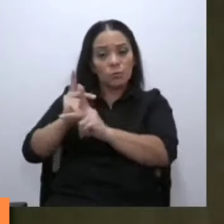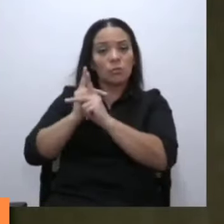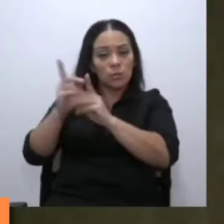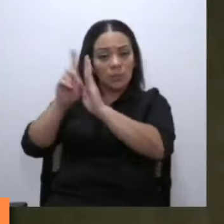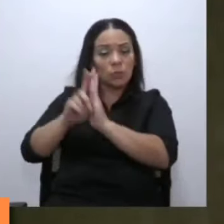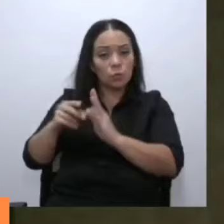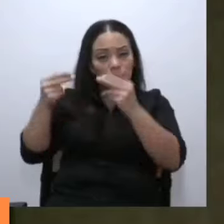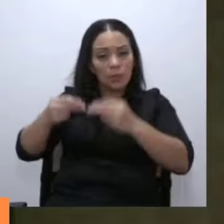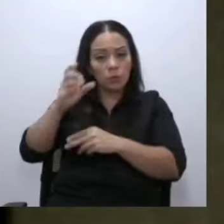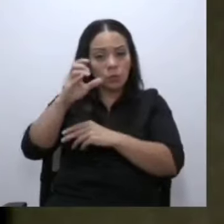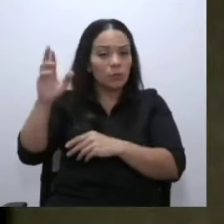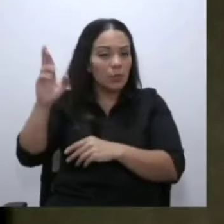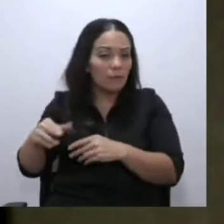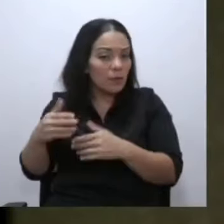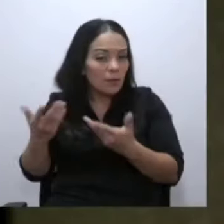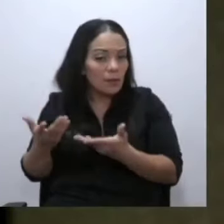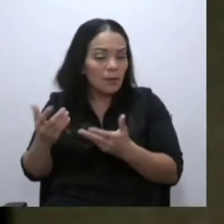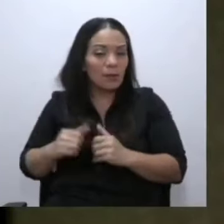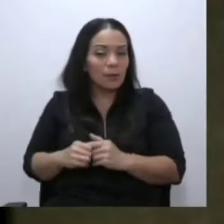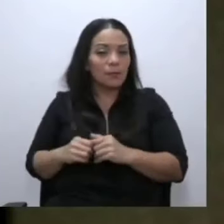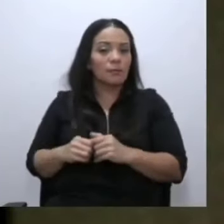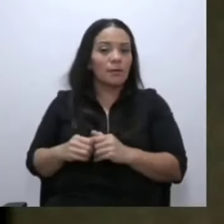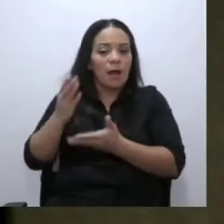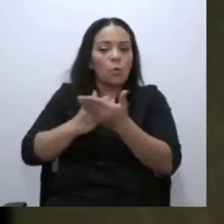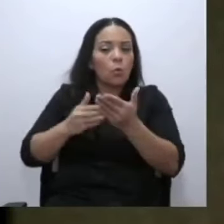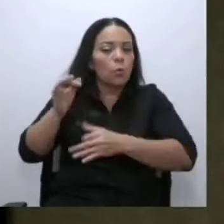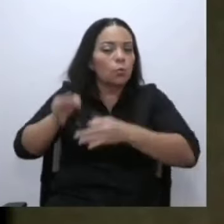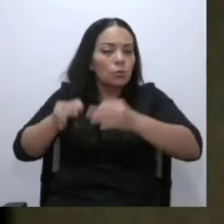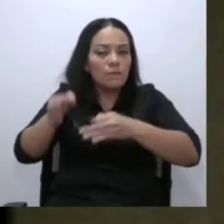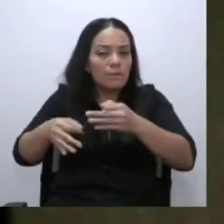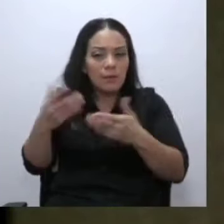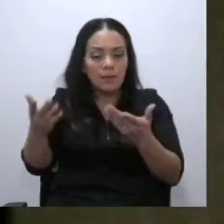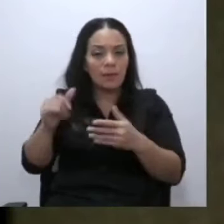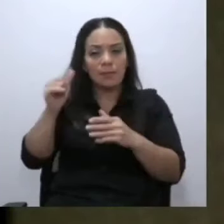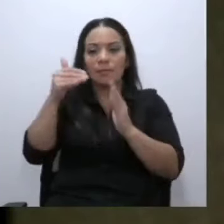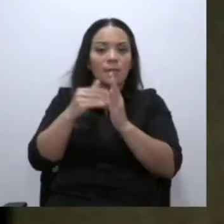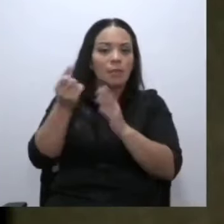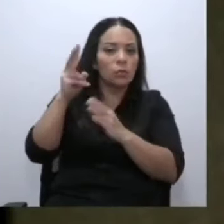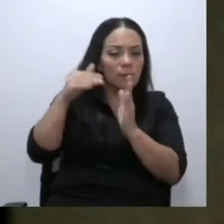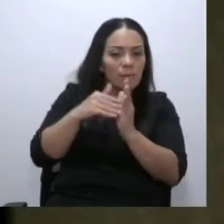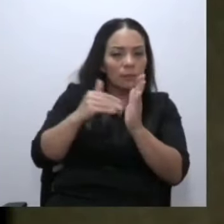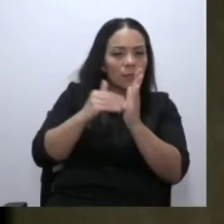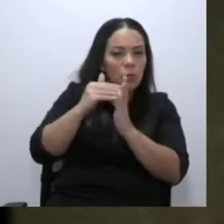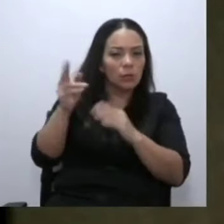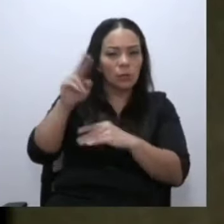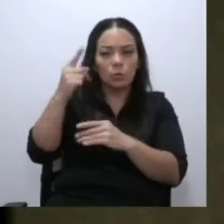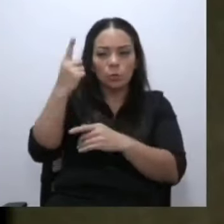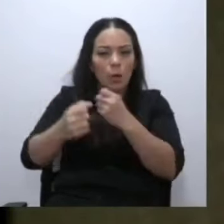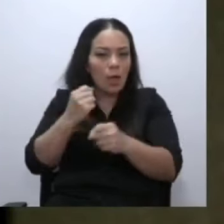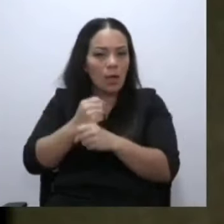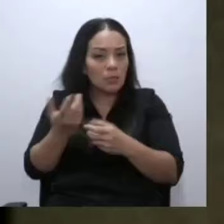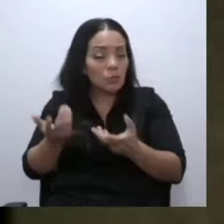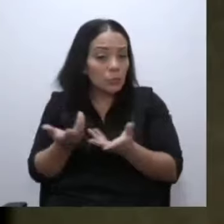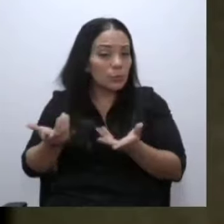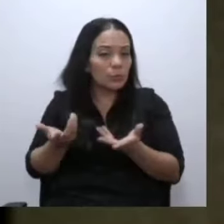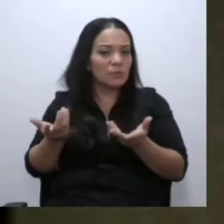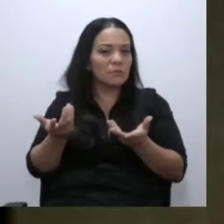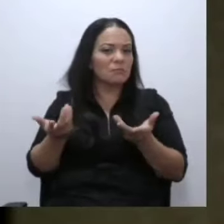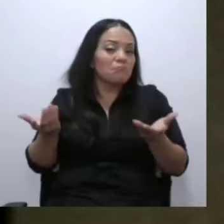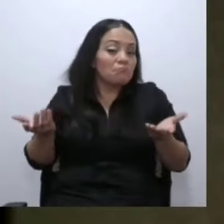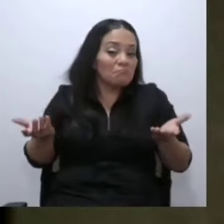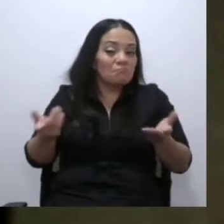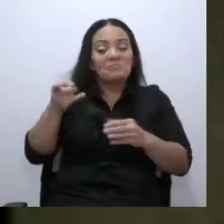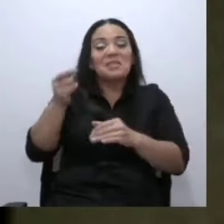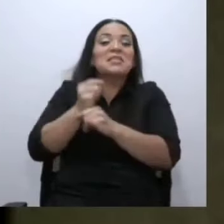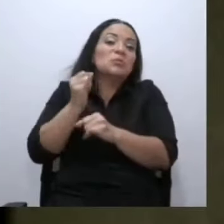humanos de Costa Rica que justifiquen 10 mil, 12 mil millones de pesos al año. En una institución que